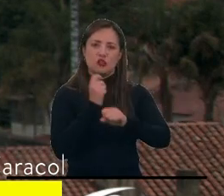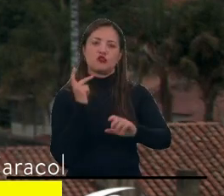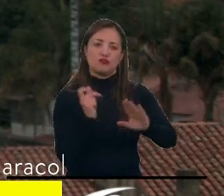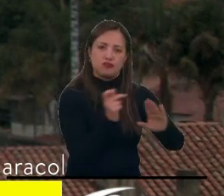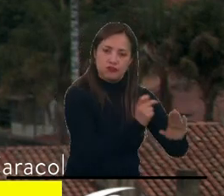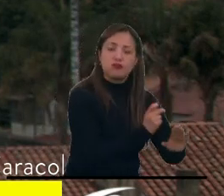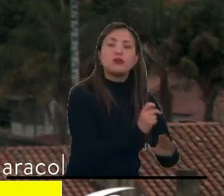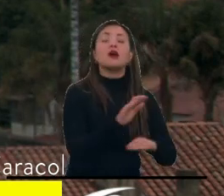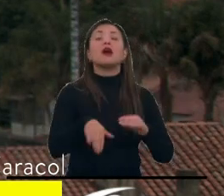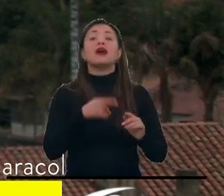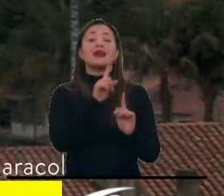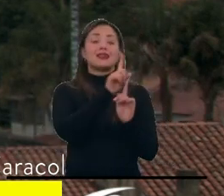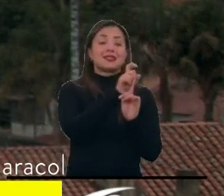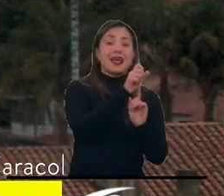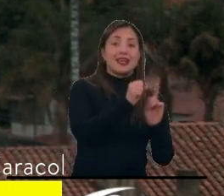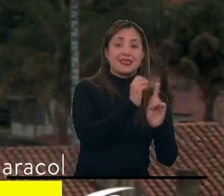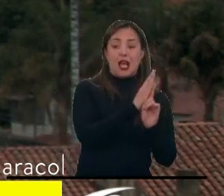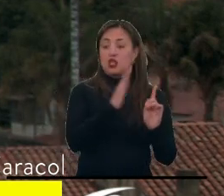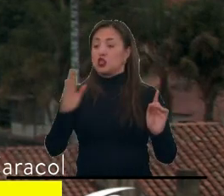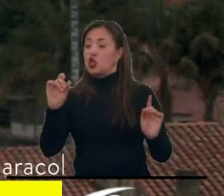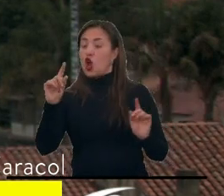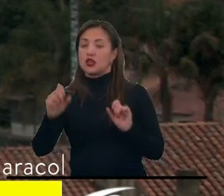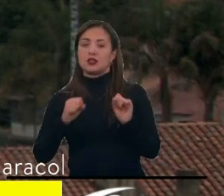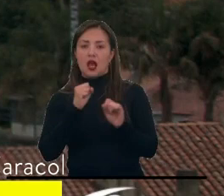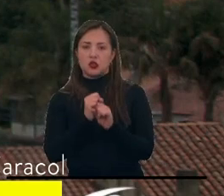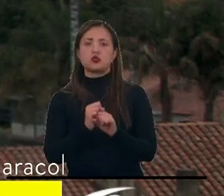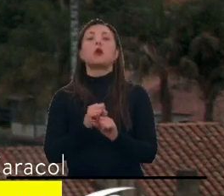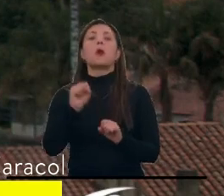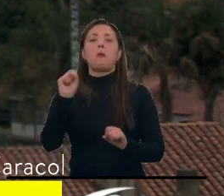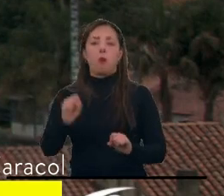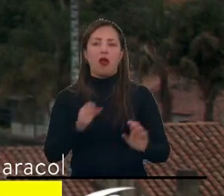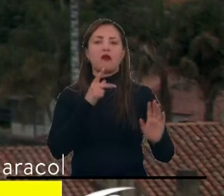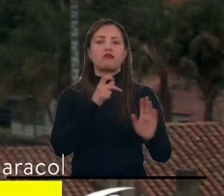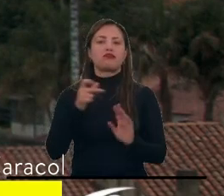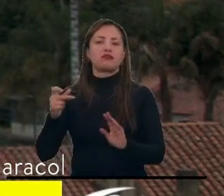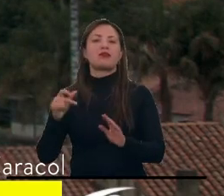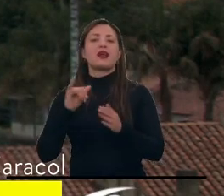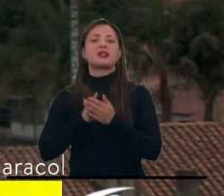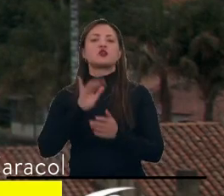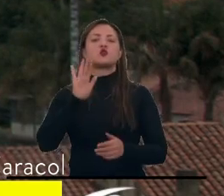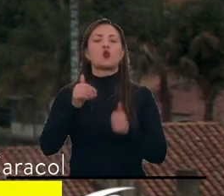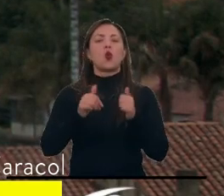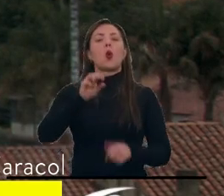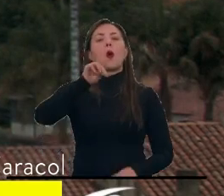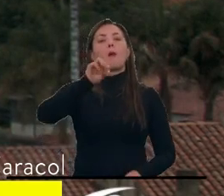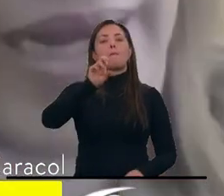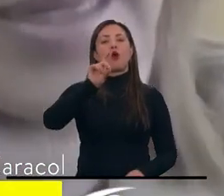los niños entre los 6 y los 11 años también van a poder ser vacunados con el biológico de Moderna.